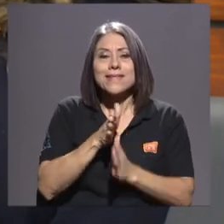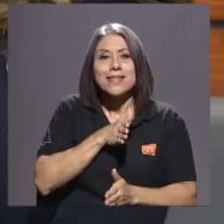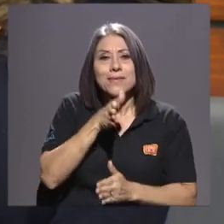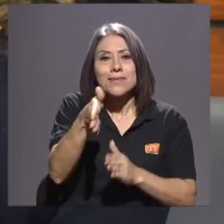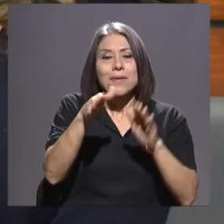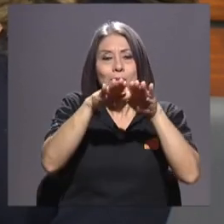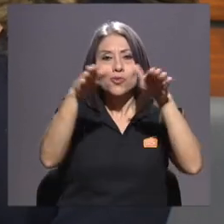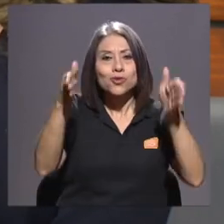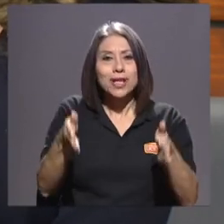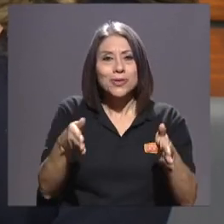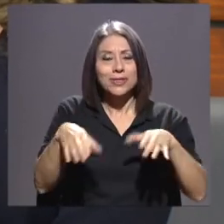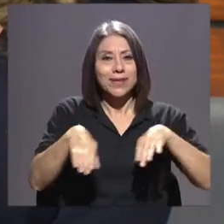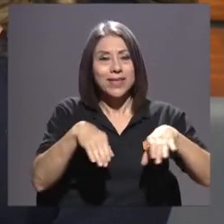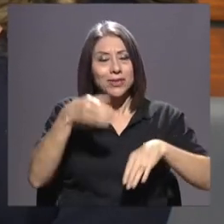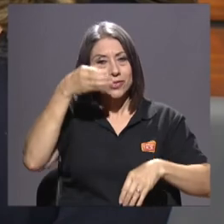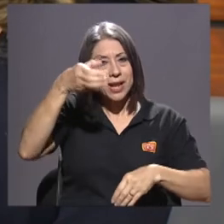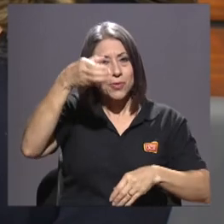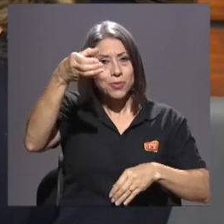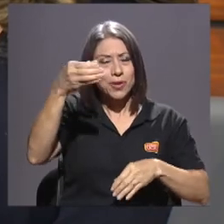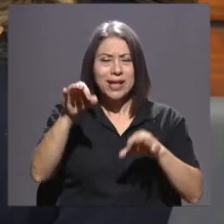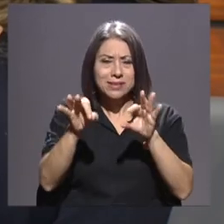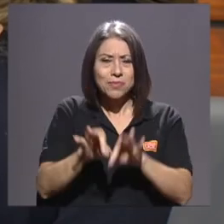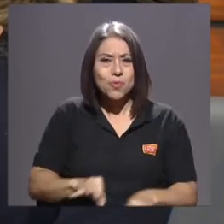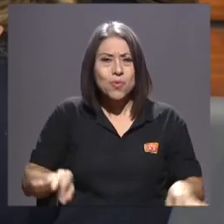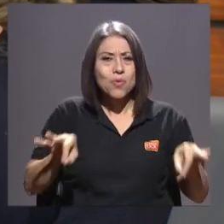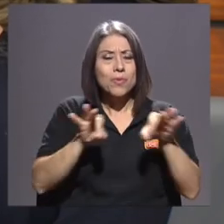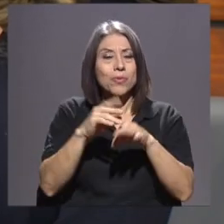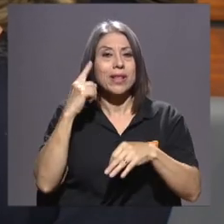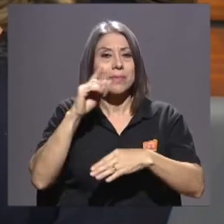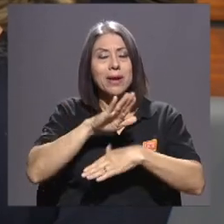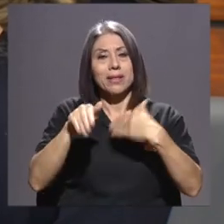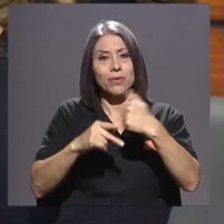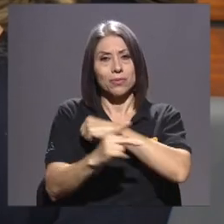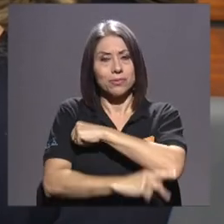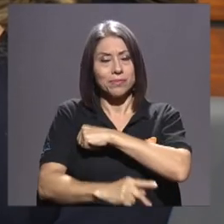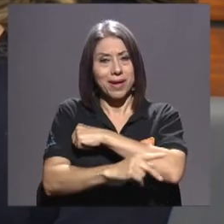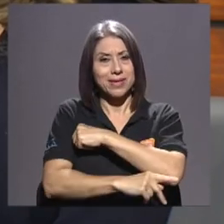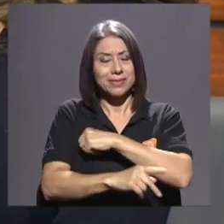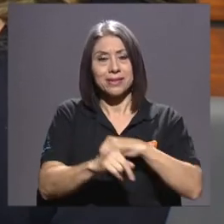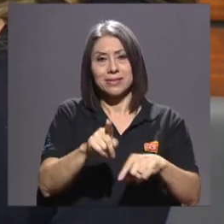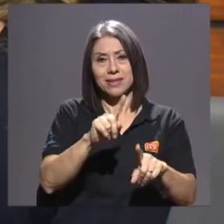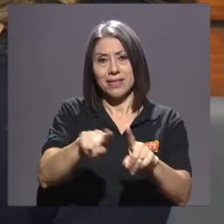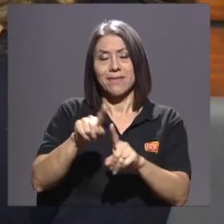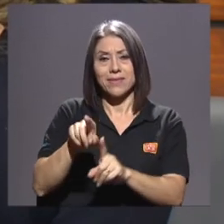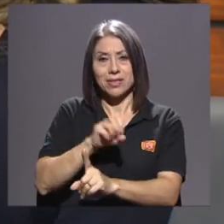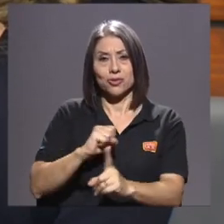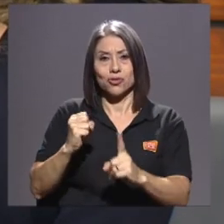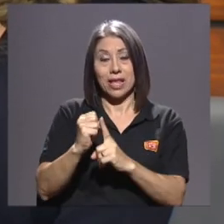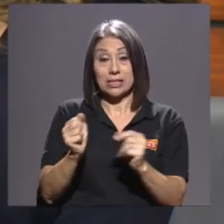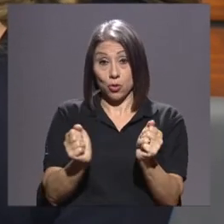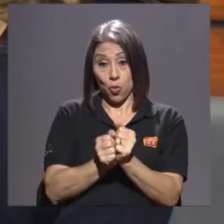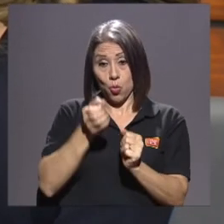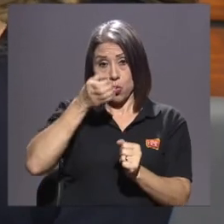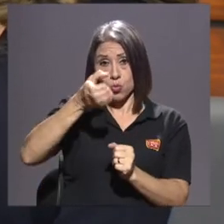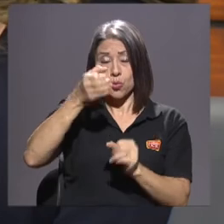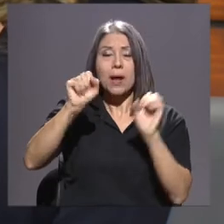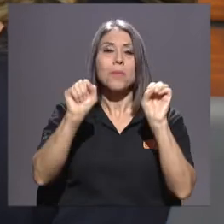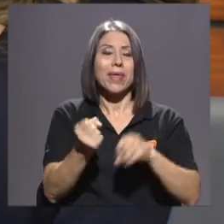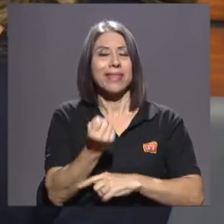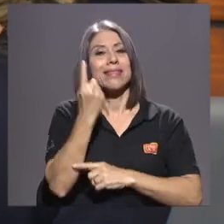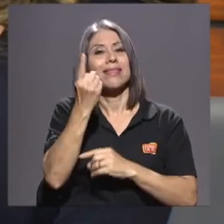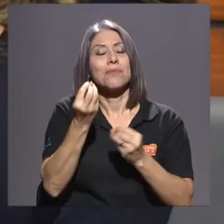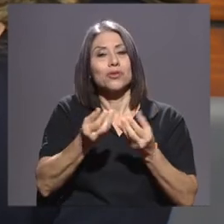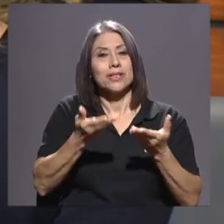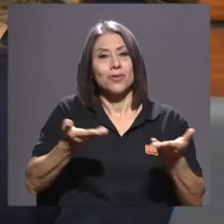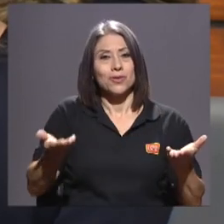Es que es muy importante. Para todos los países y las sociedades, a través de la cultura uno puede comprender muchas cosas, y sobre todo